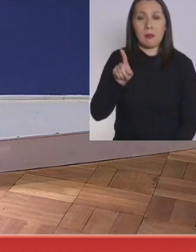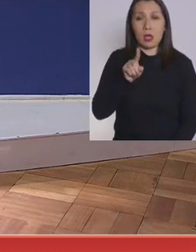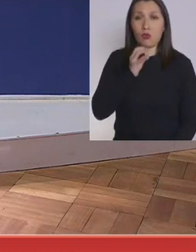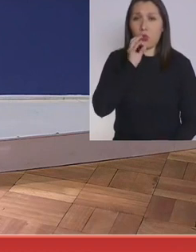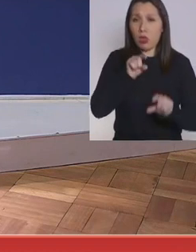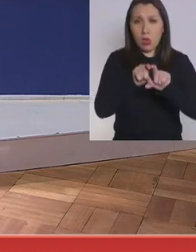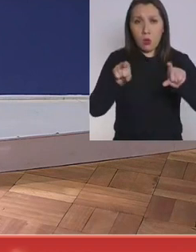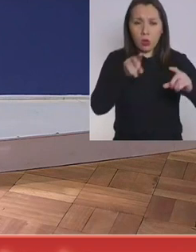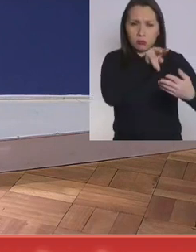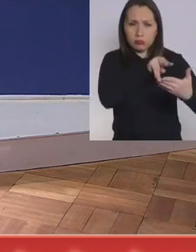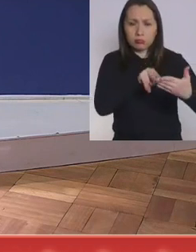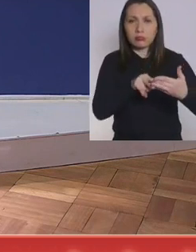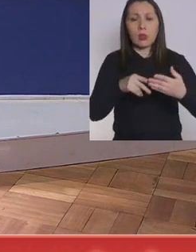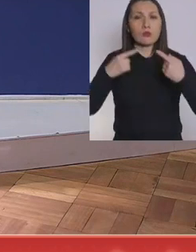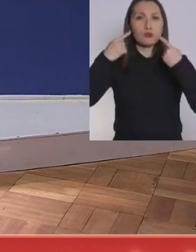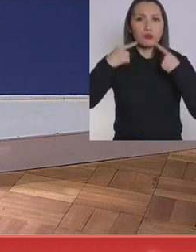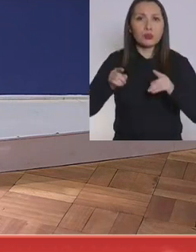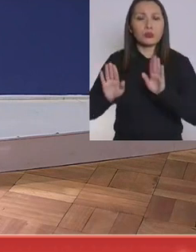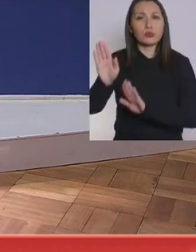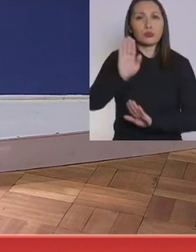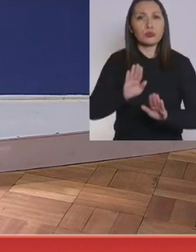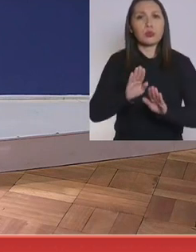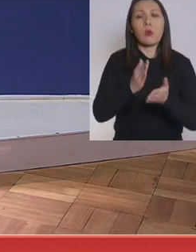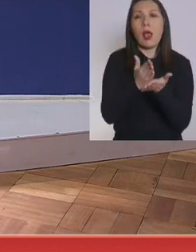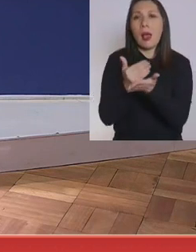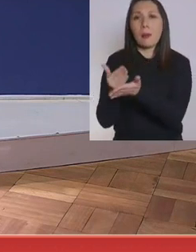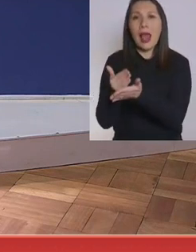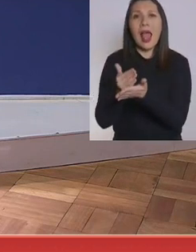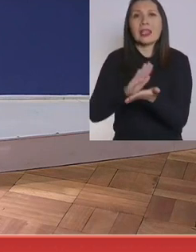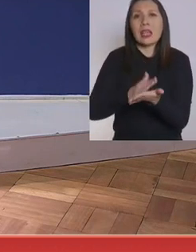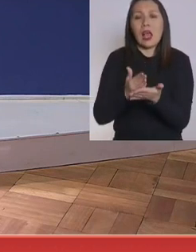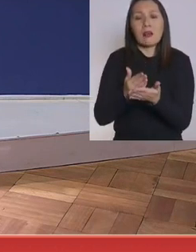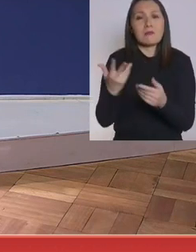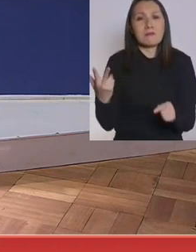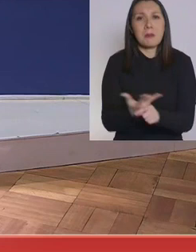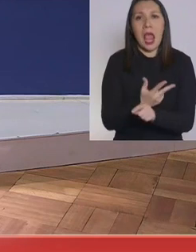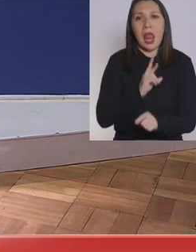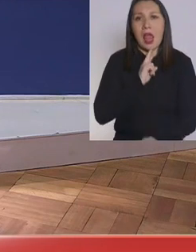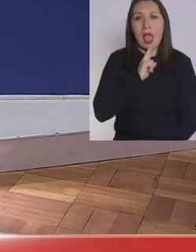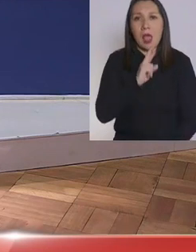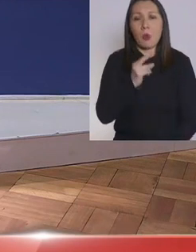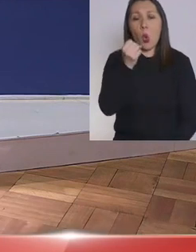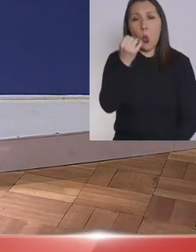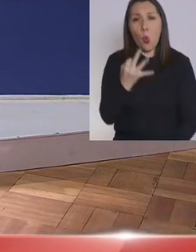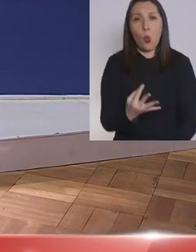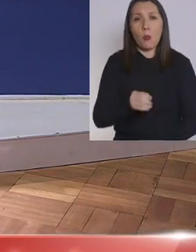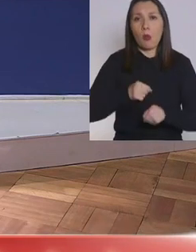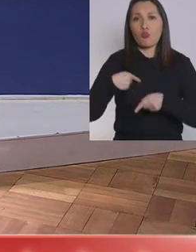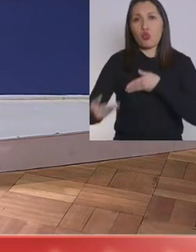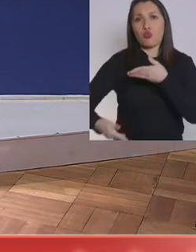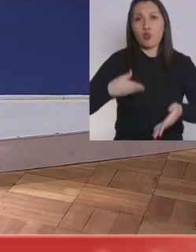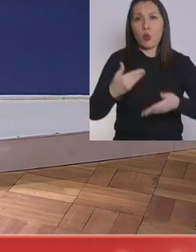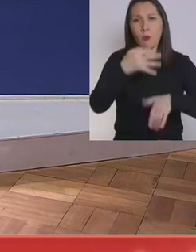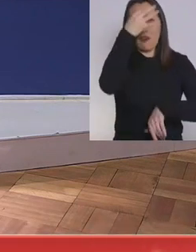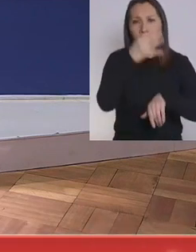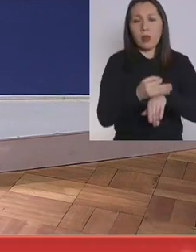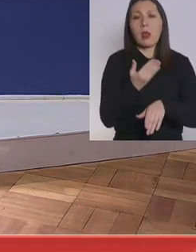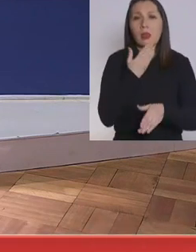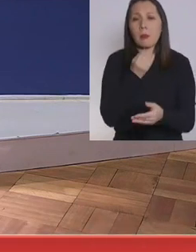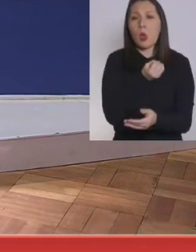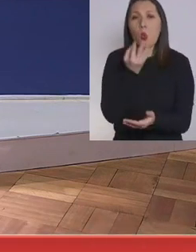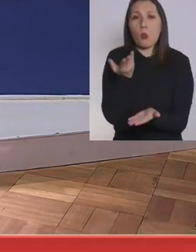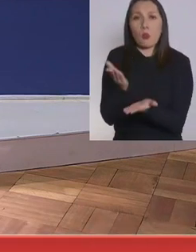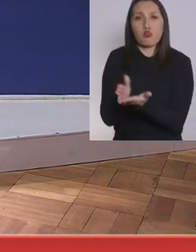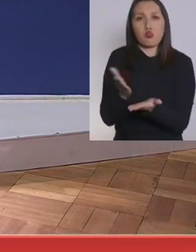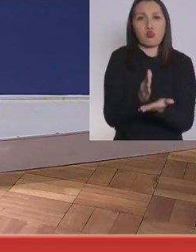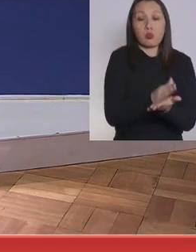textual negligente estrategia sanitaria implementada de nefastos resultados en las cifras de contagios y fallecidos.